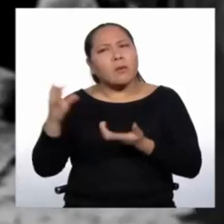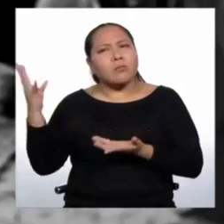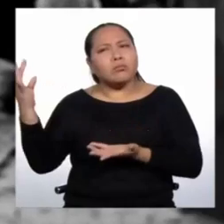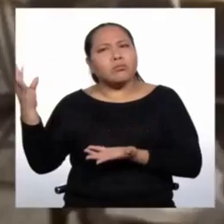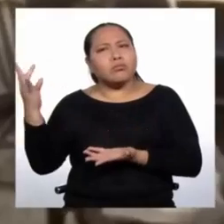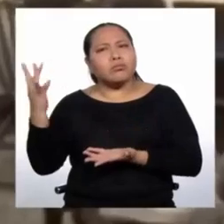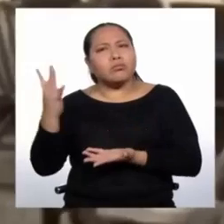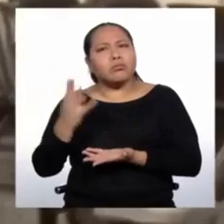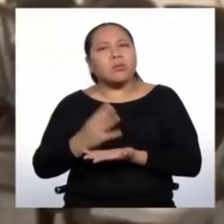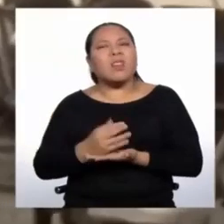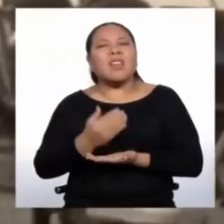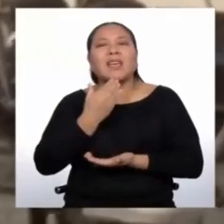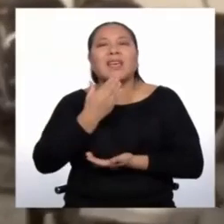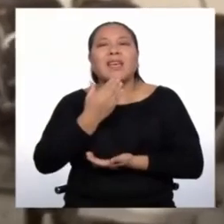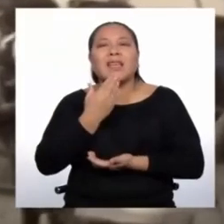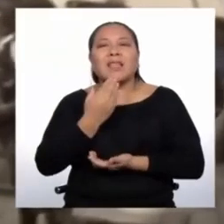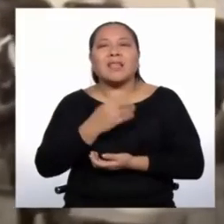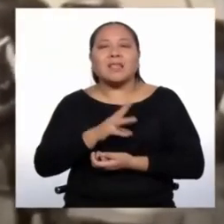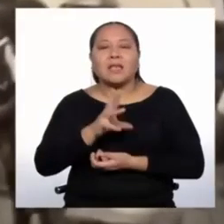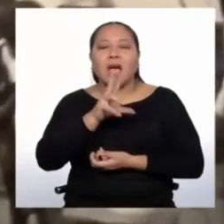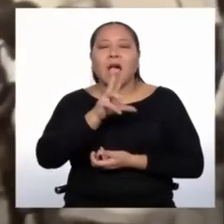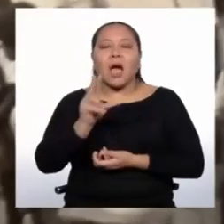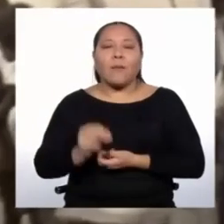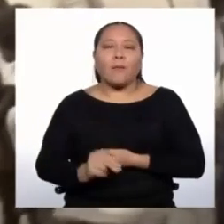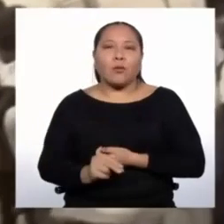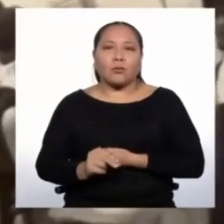japonesa.